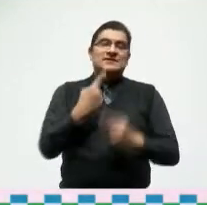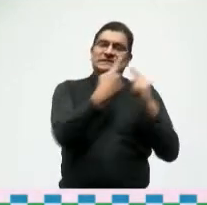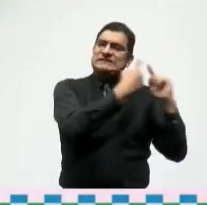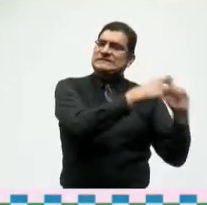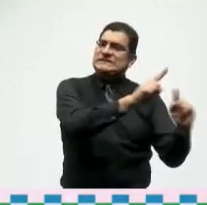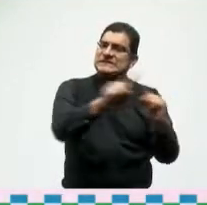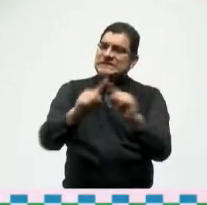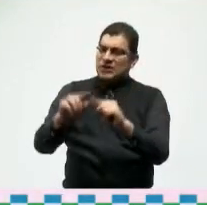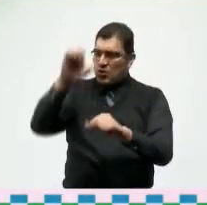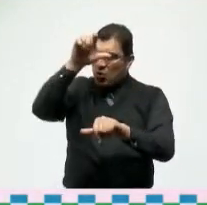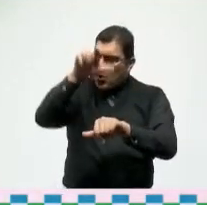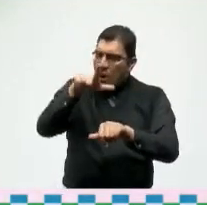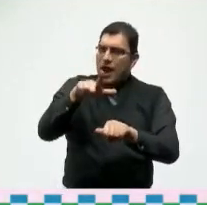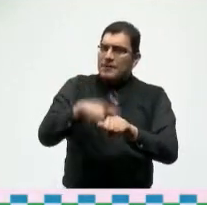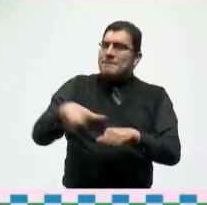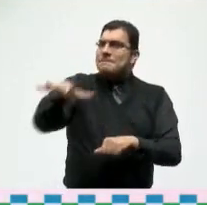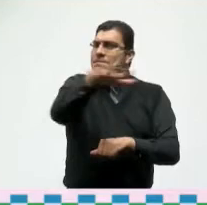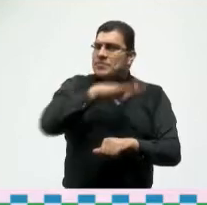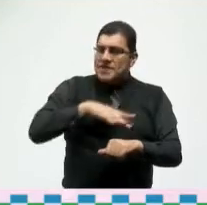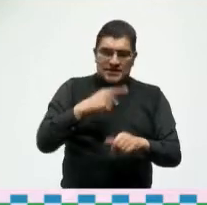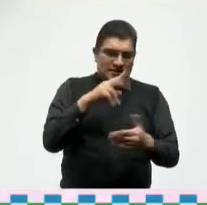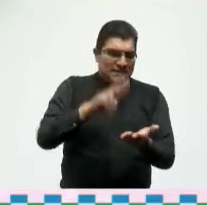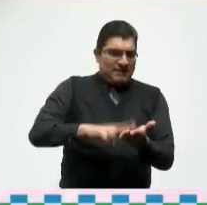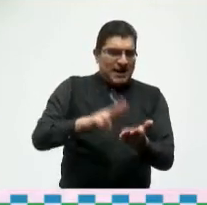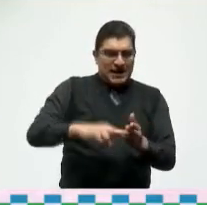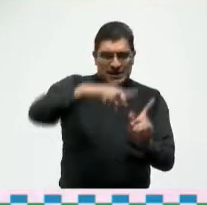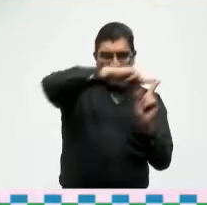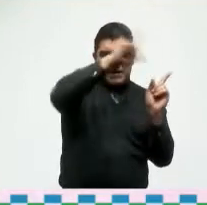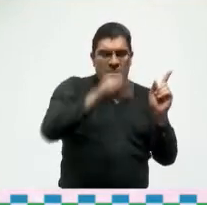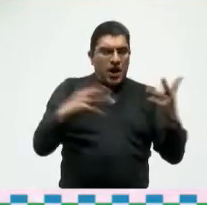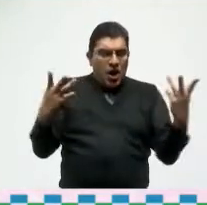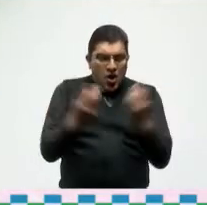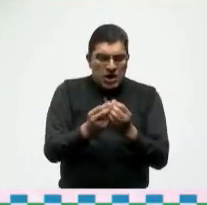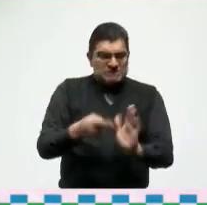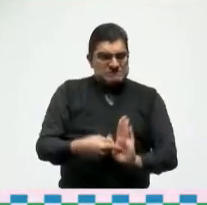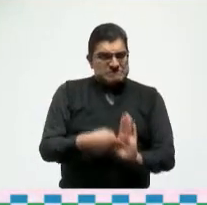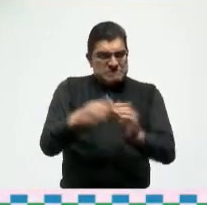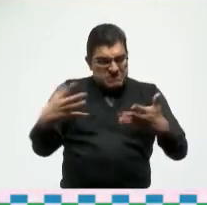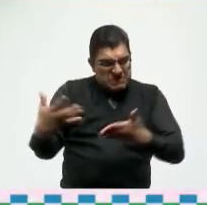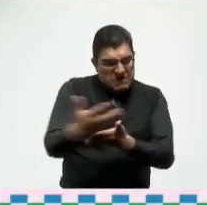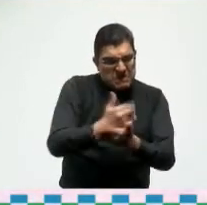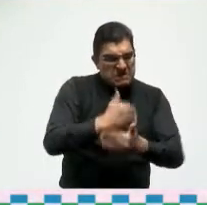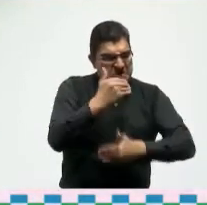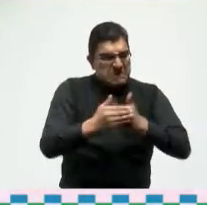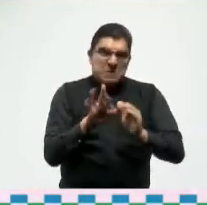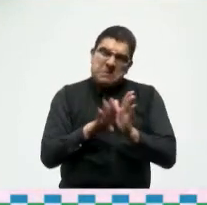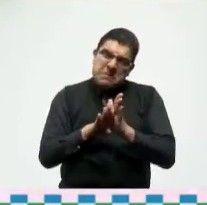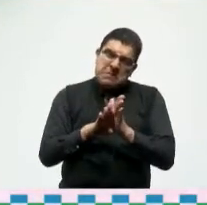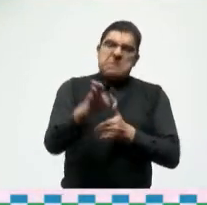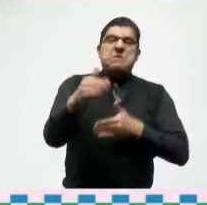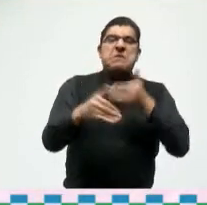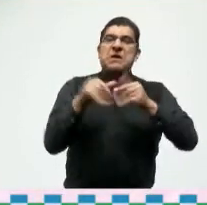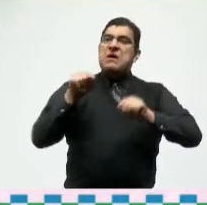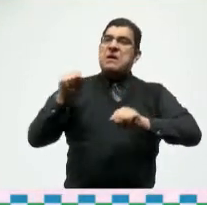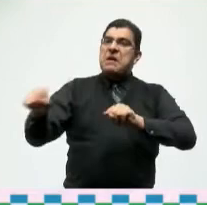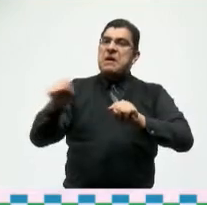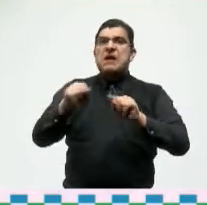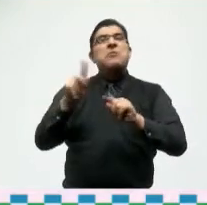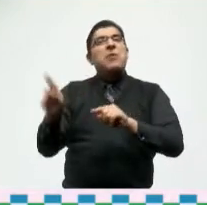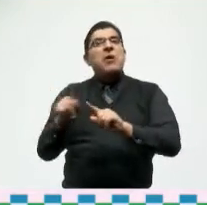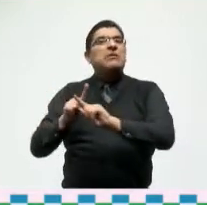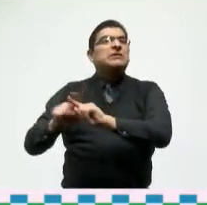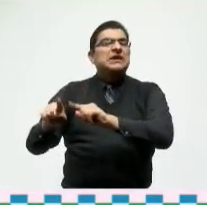belleza de nuestra nación y para volverse por sí mismos un motor para la reactivación de las economías locales